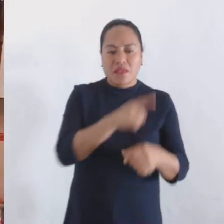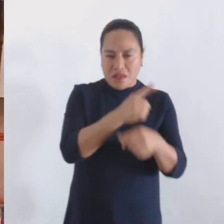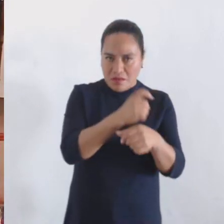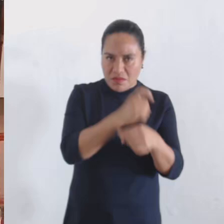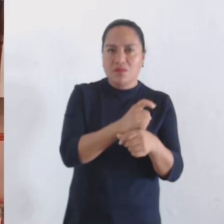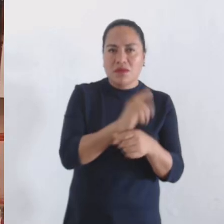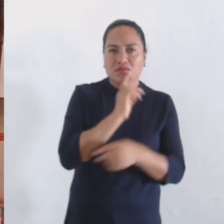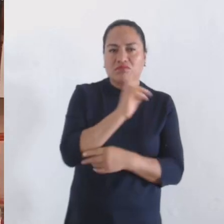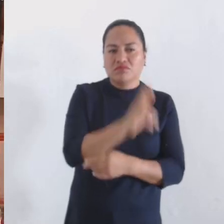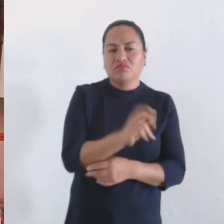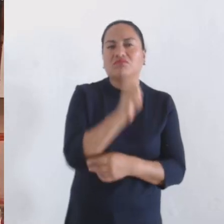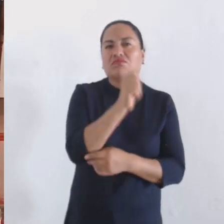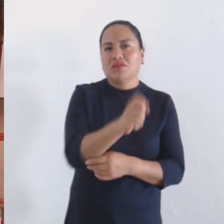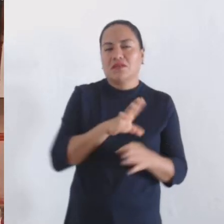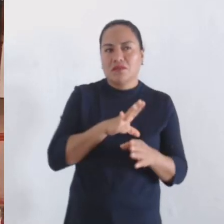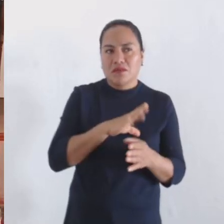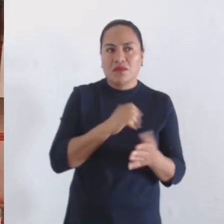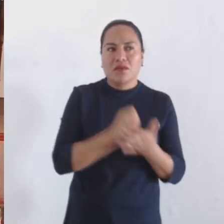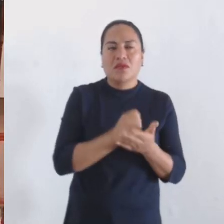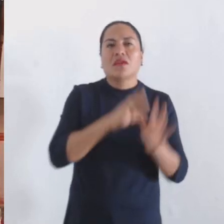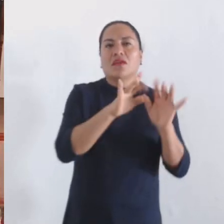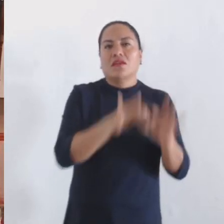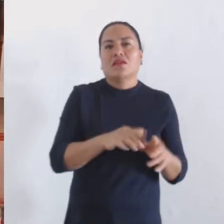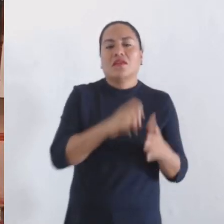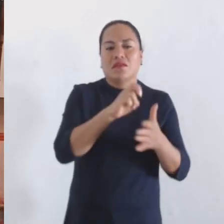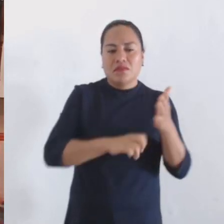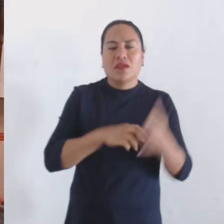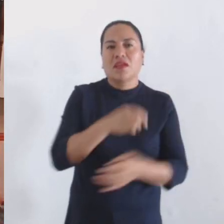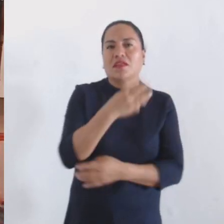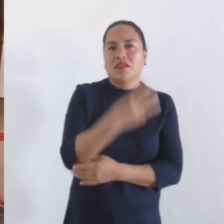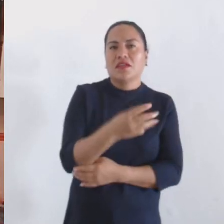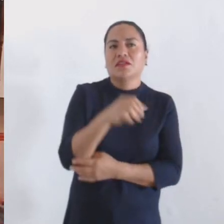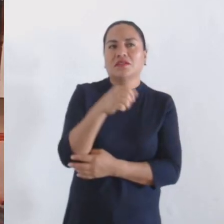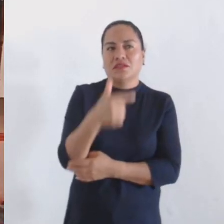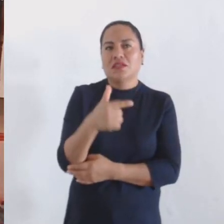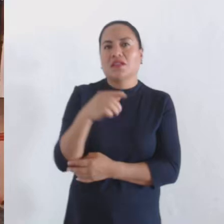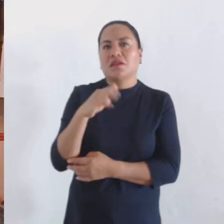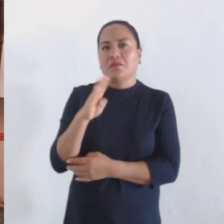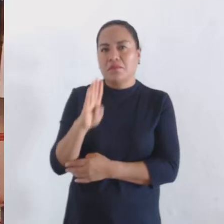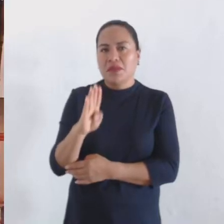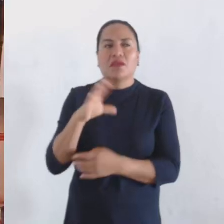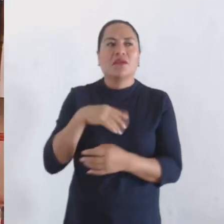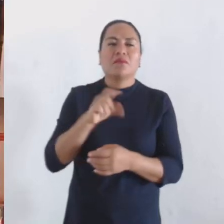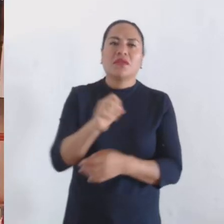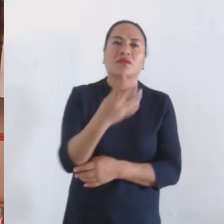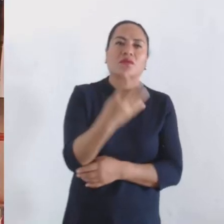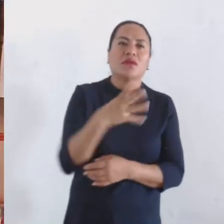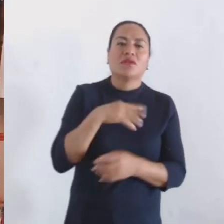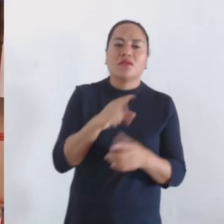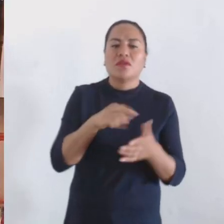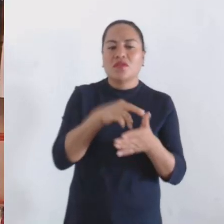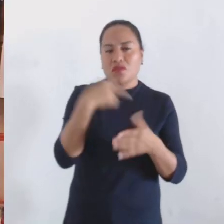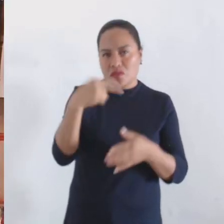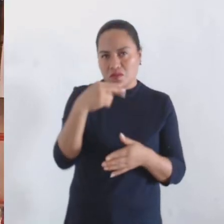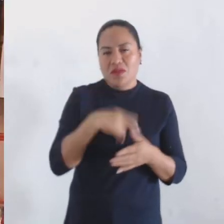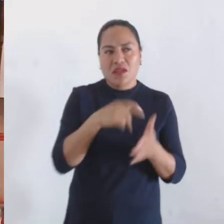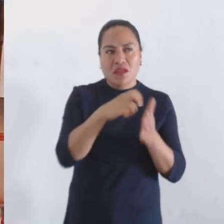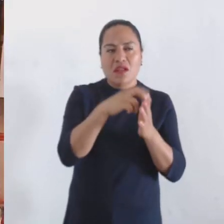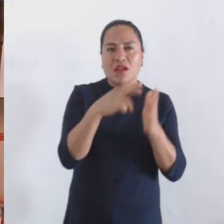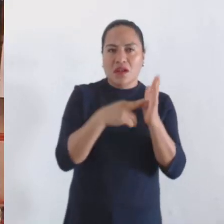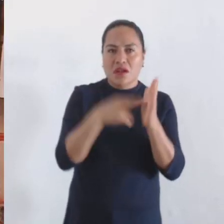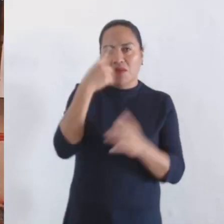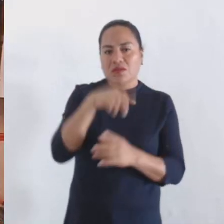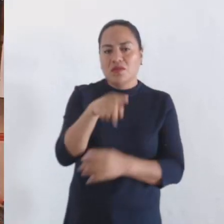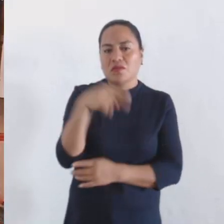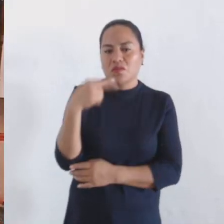de ellos, se determina reformar los artículos 3, 6, 7, inciso B y 24, y el nombre del reglamento de la Casa Municipal